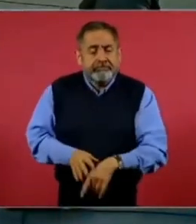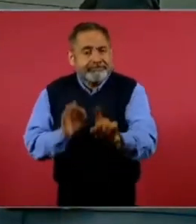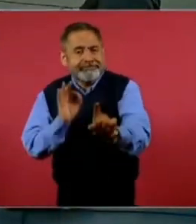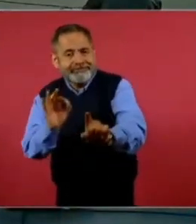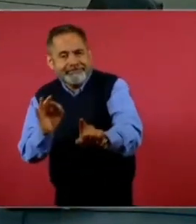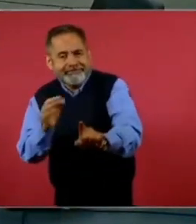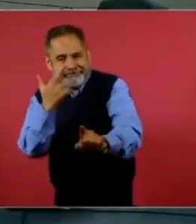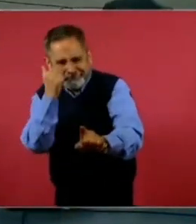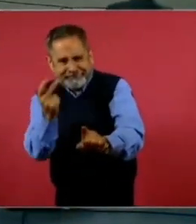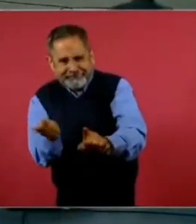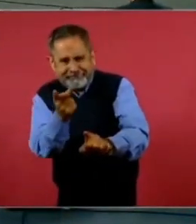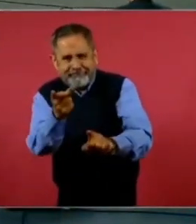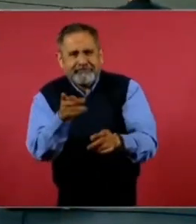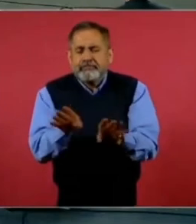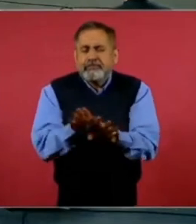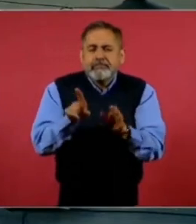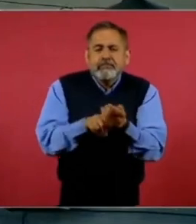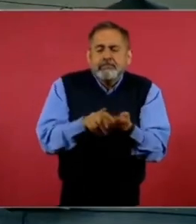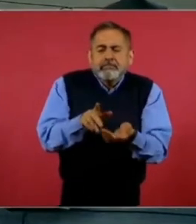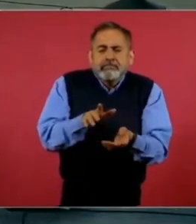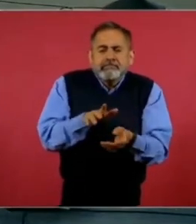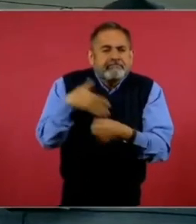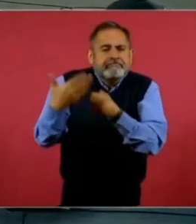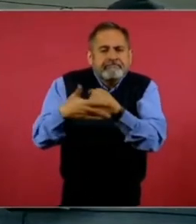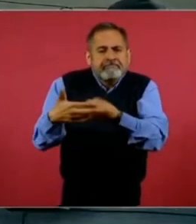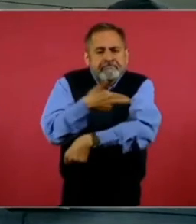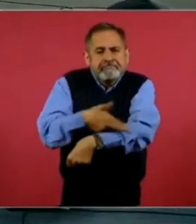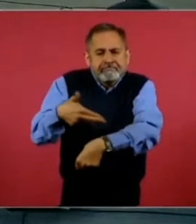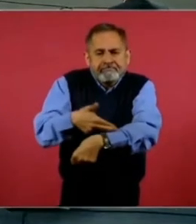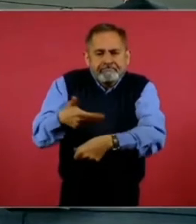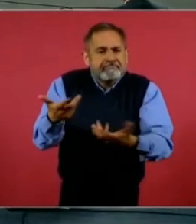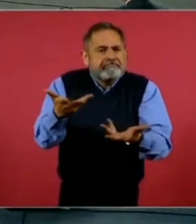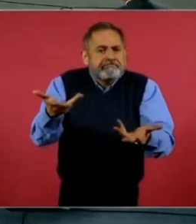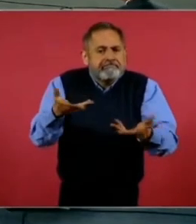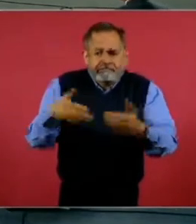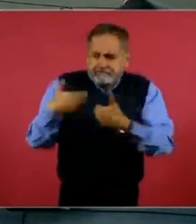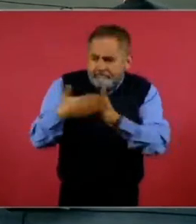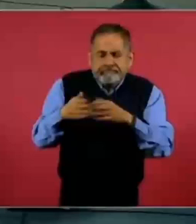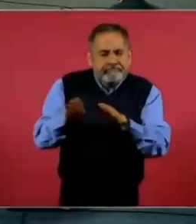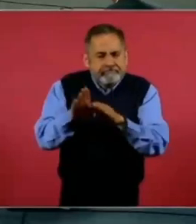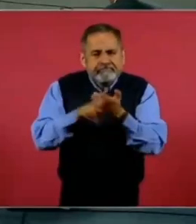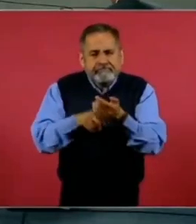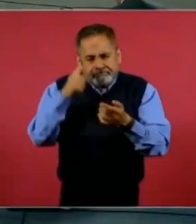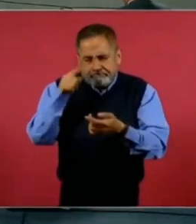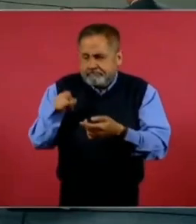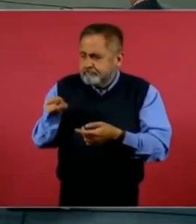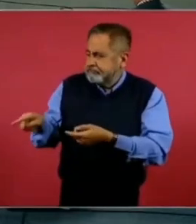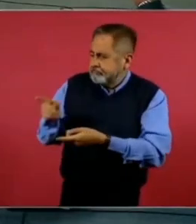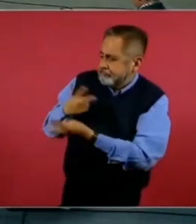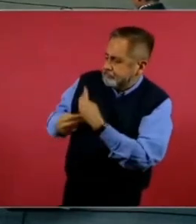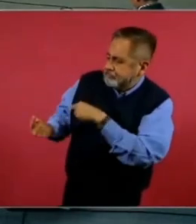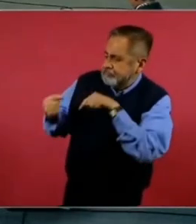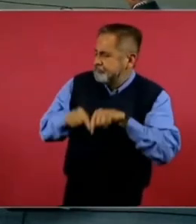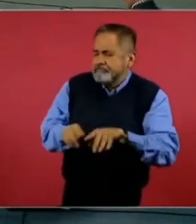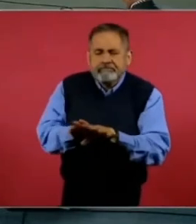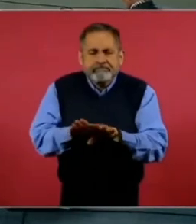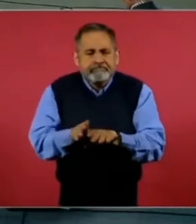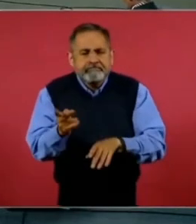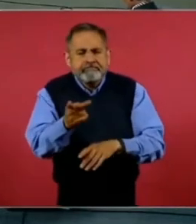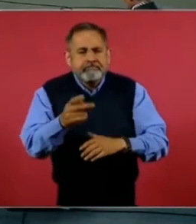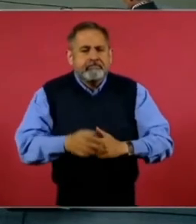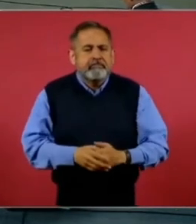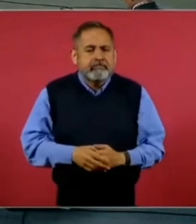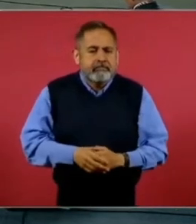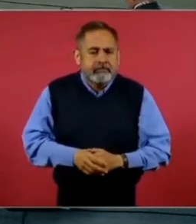¿Cuáles son las acciones que están diseñando justamente para el retorno de estas personas a sus casas?